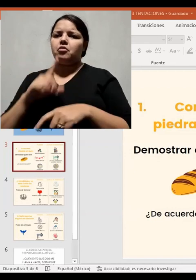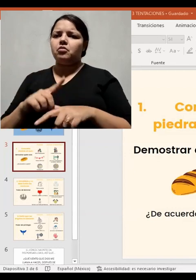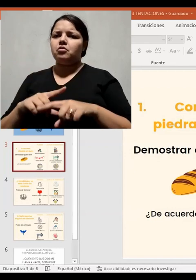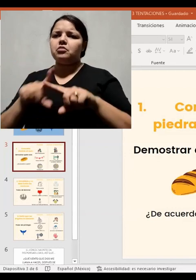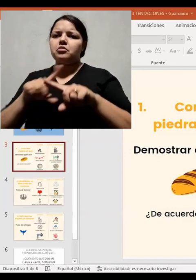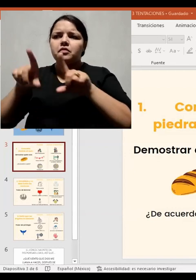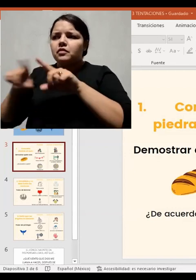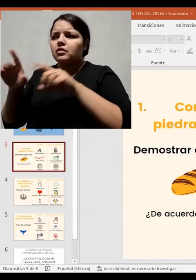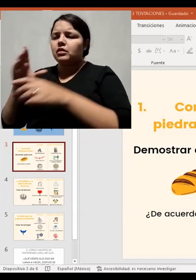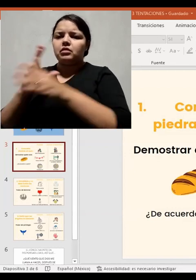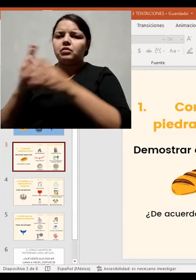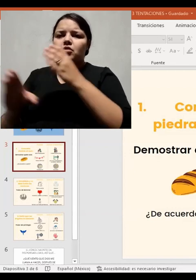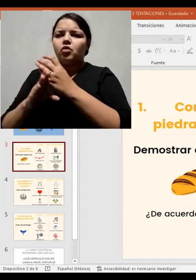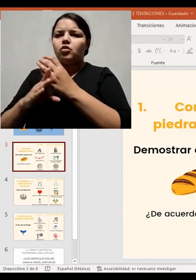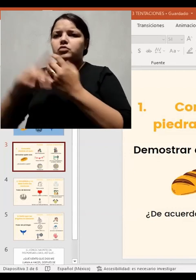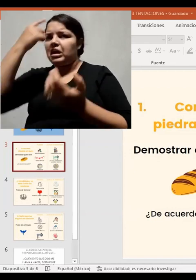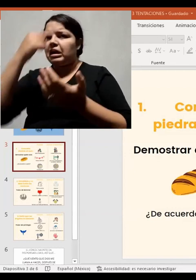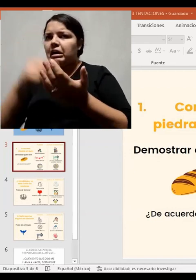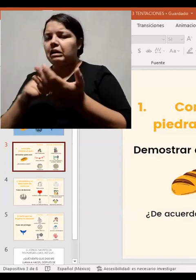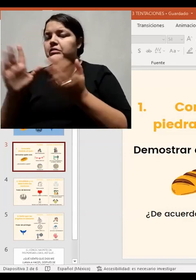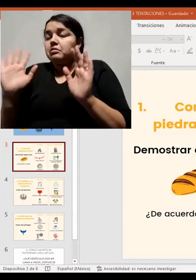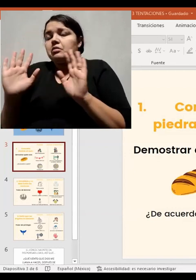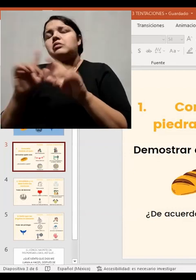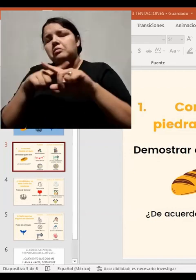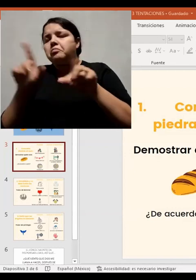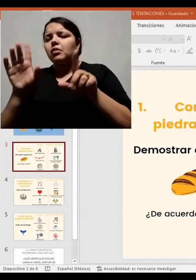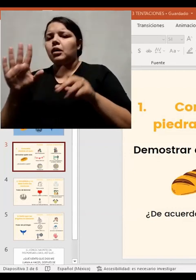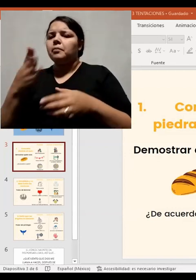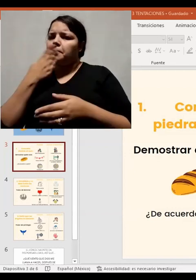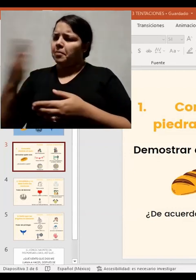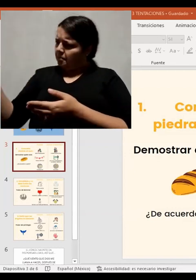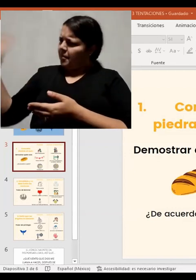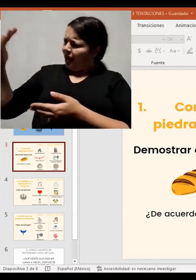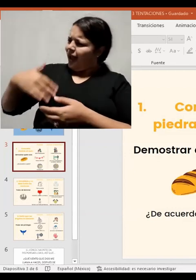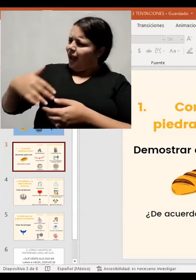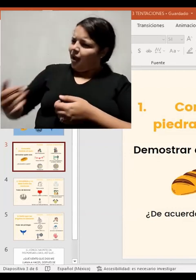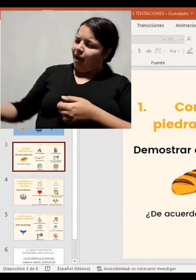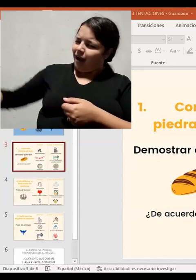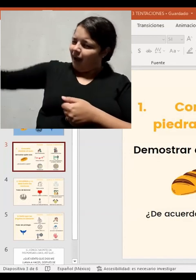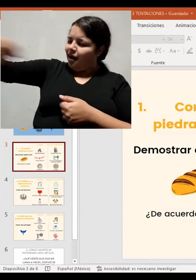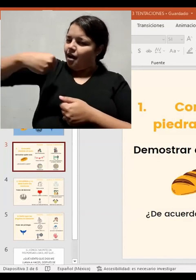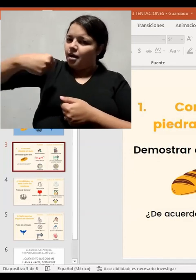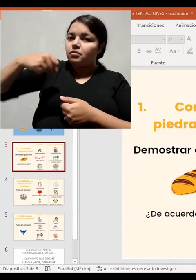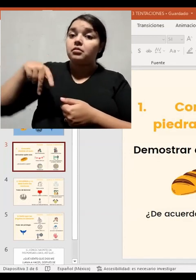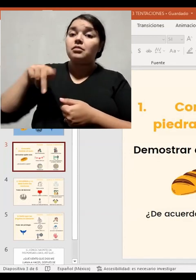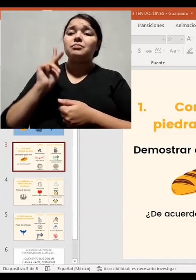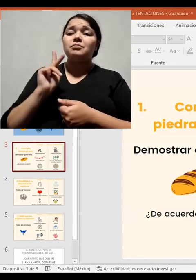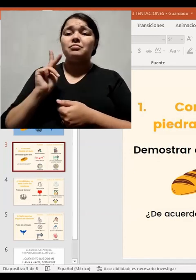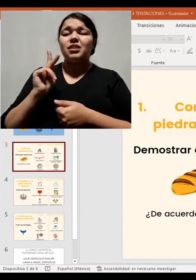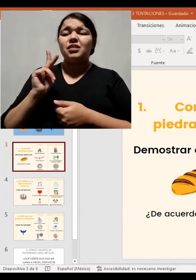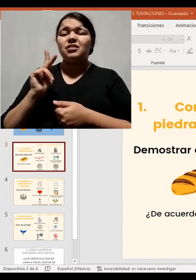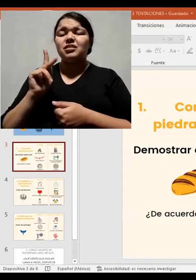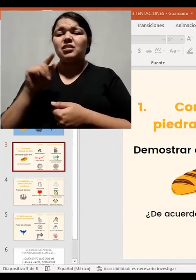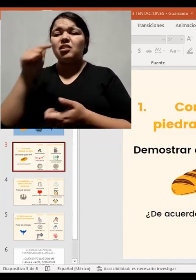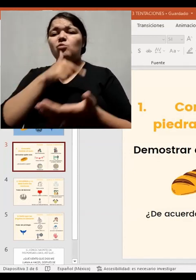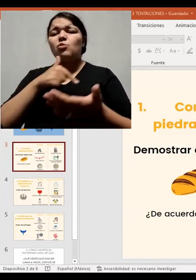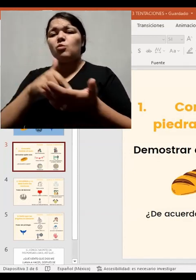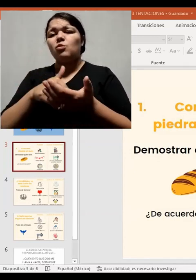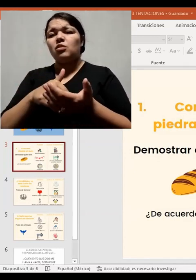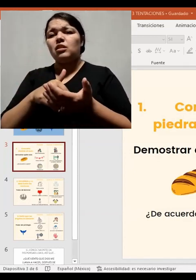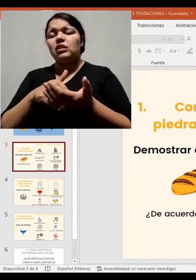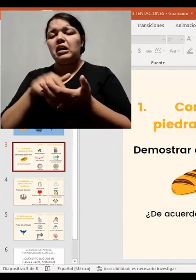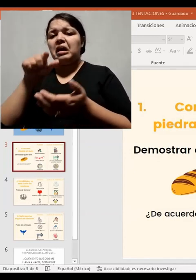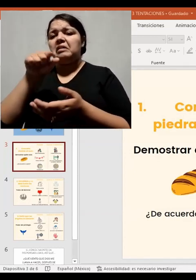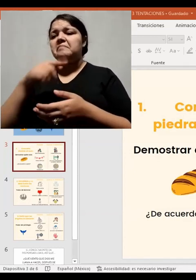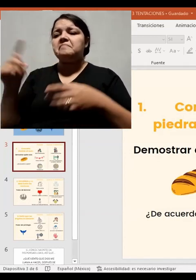acepto con tus creencias diferentes, ven, ven aquí, pero te pongo a lo mejor en un lugar donde no eres visible,